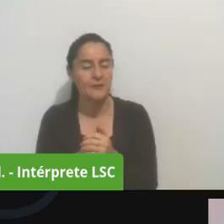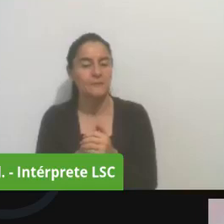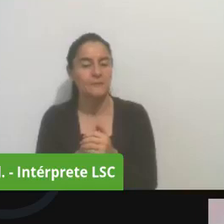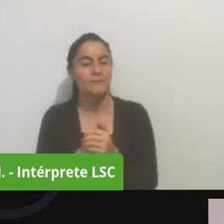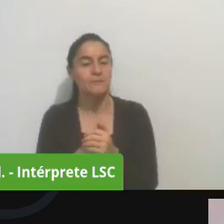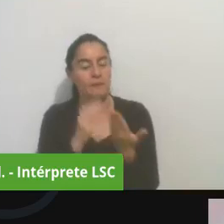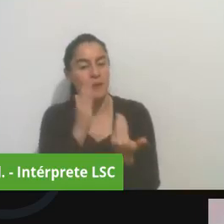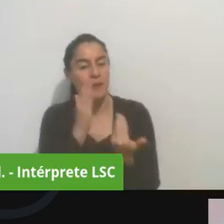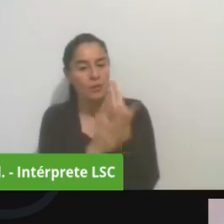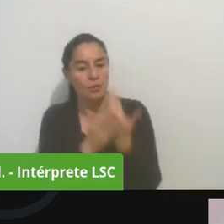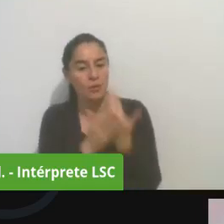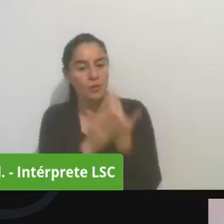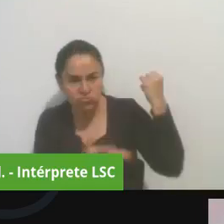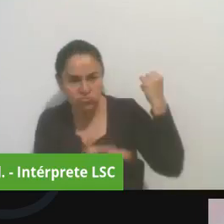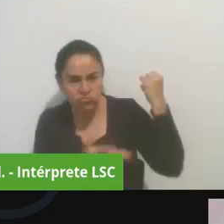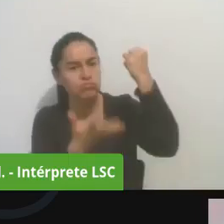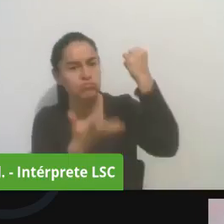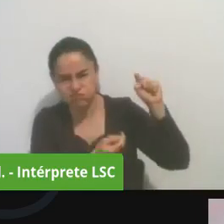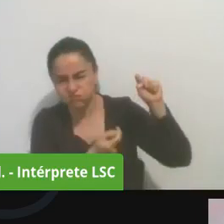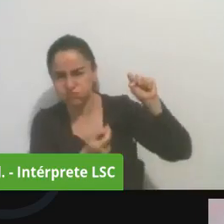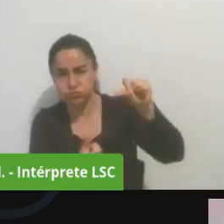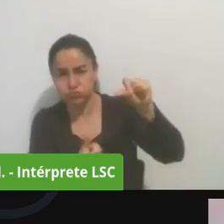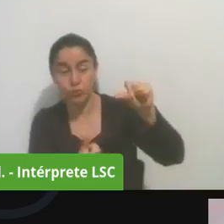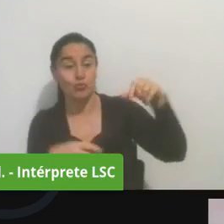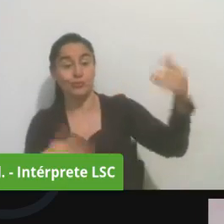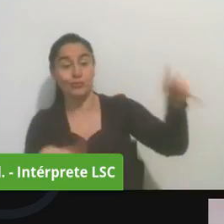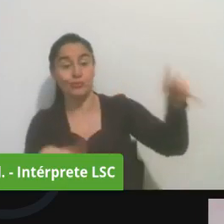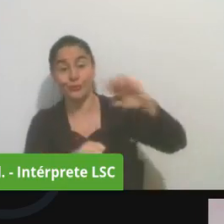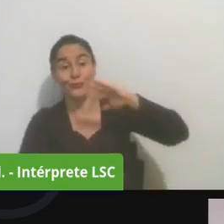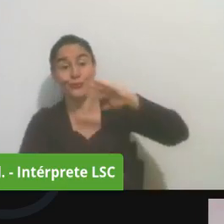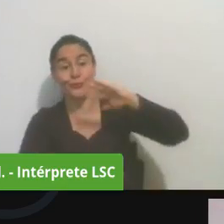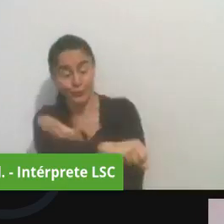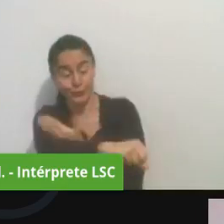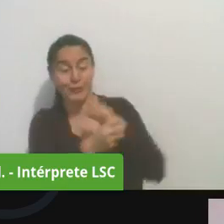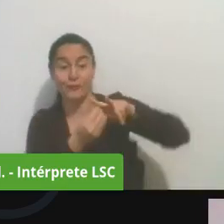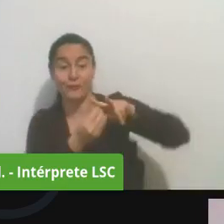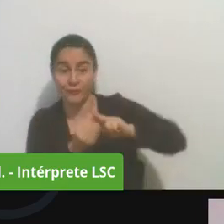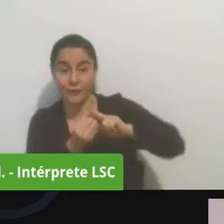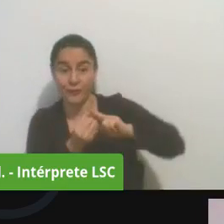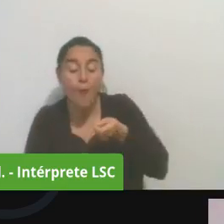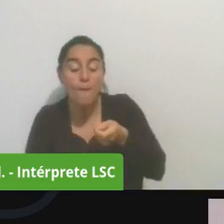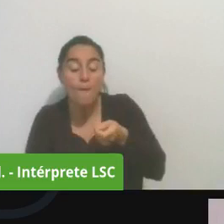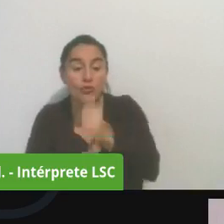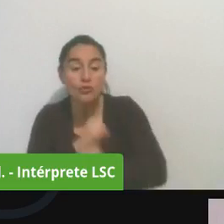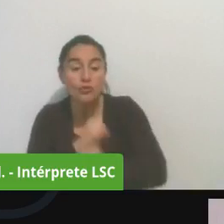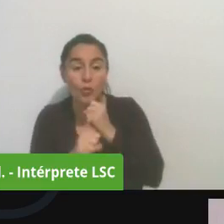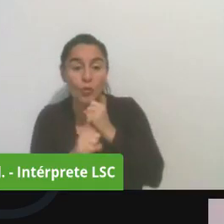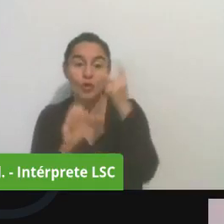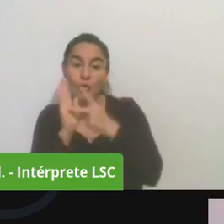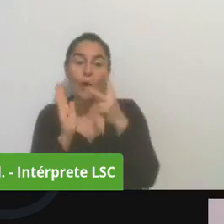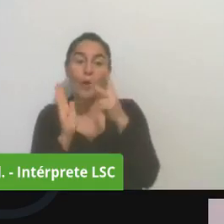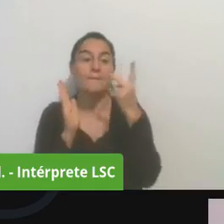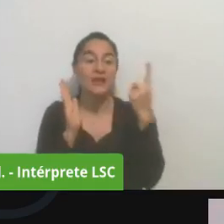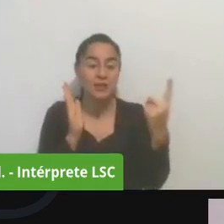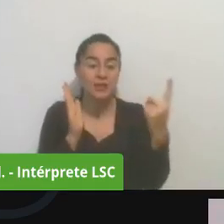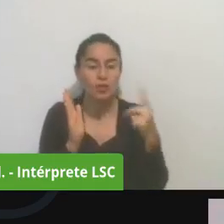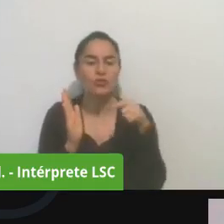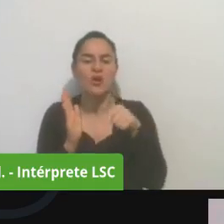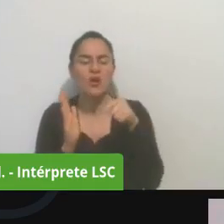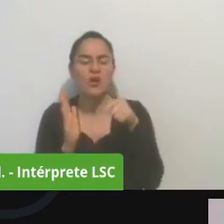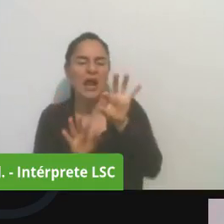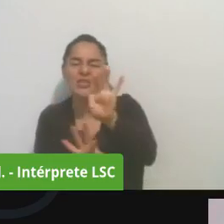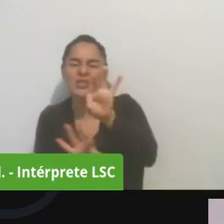herramienta más fuerte entonces preparémonos el siguiente año para elegir comisiones de trabajo presidentes vicepresidentes todos los bloques que podamos tener